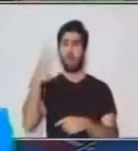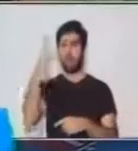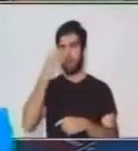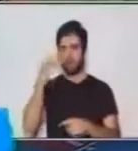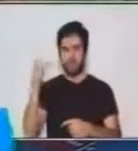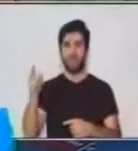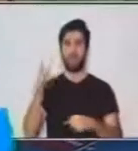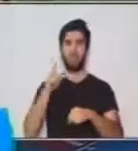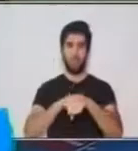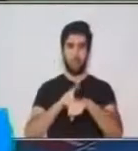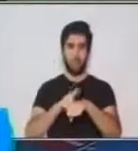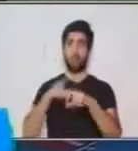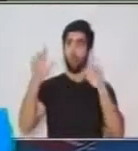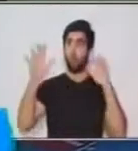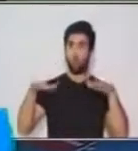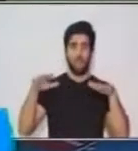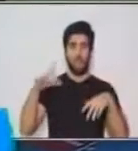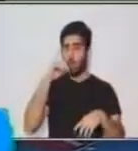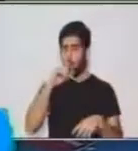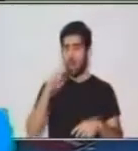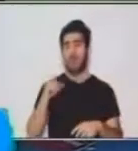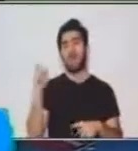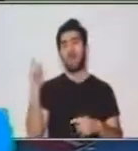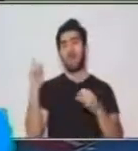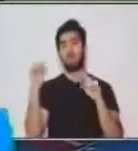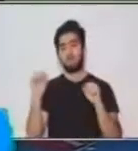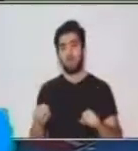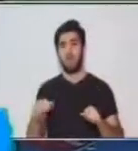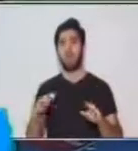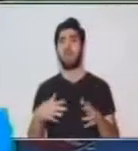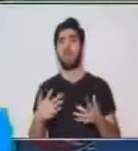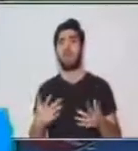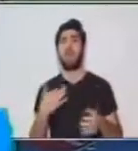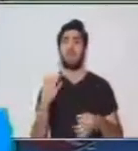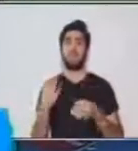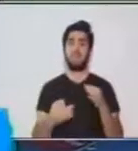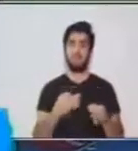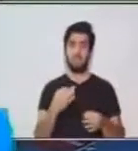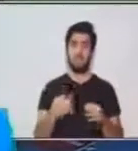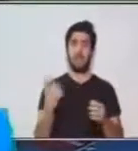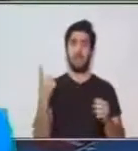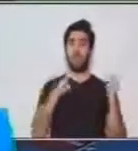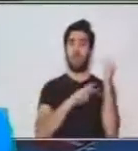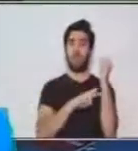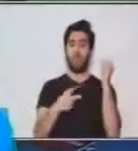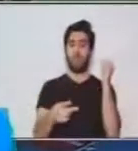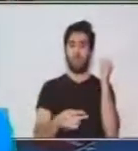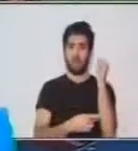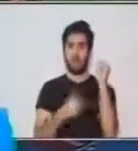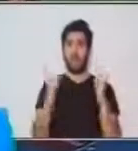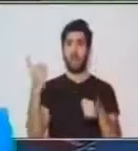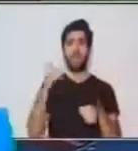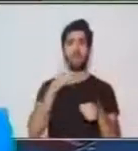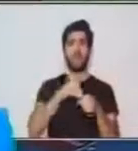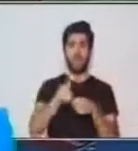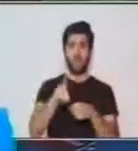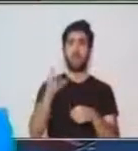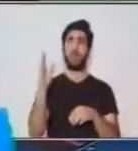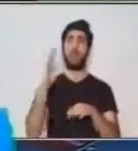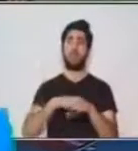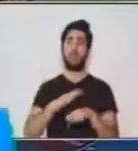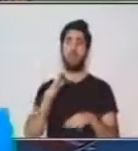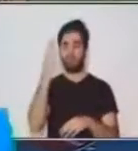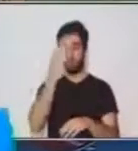lluvias, puede argumentar que Huehuetenango es de los departamentos más